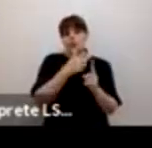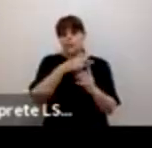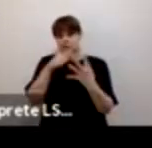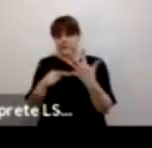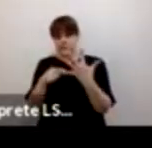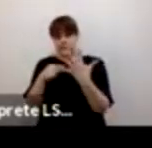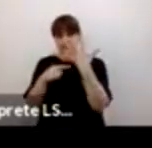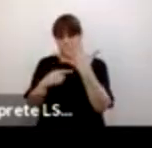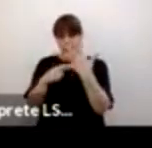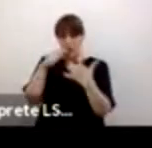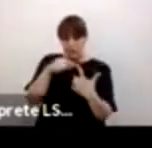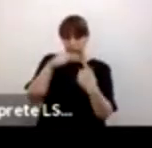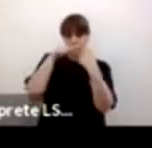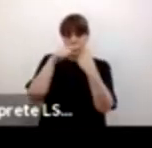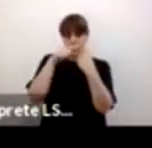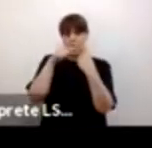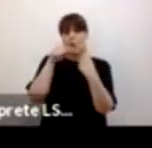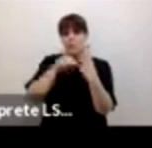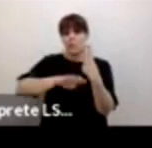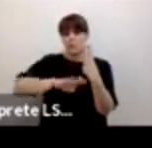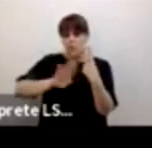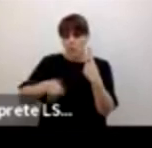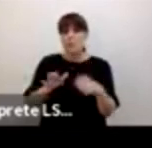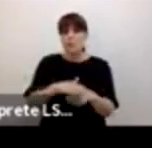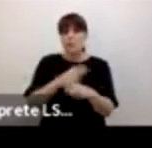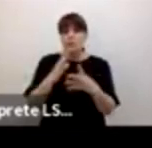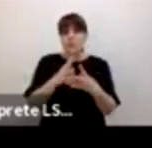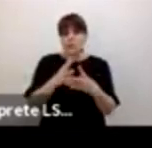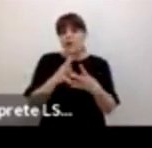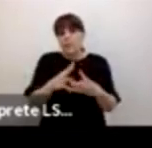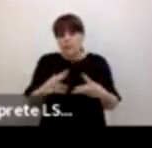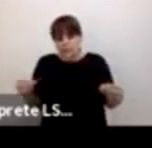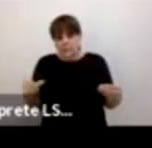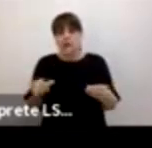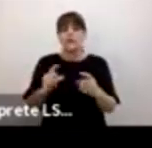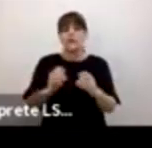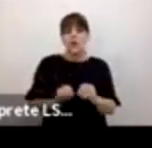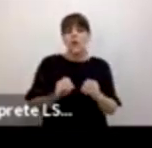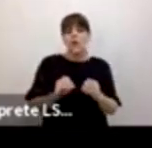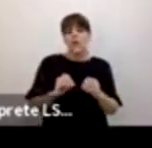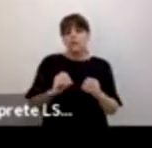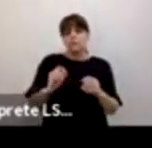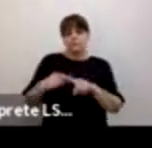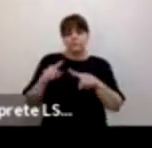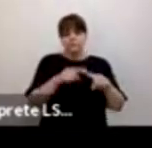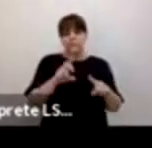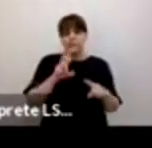minutos uno de ellos llega al hospital por razones causadas de manera intencional siguiente por favor